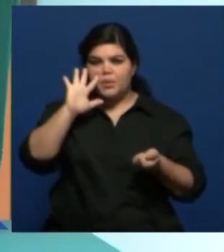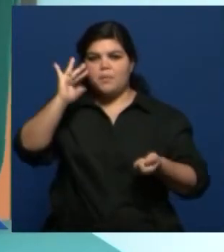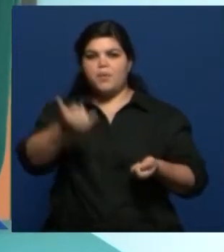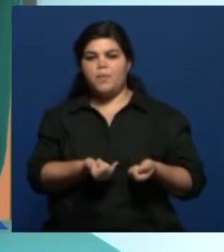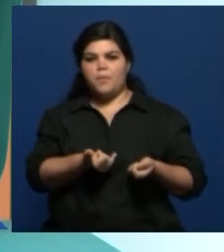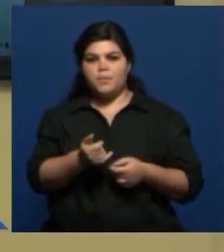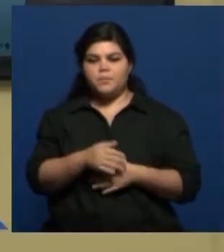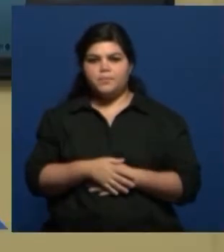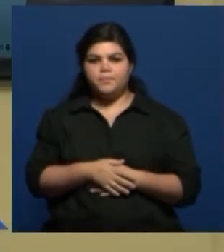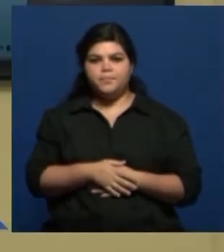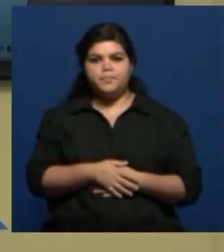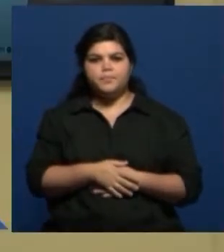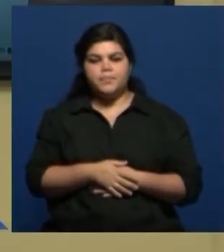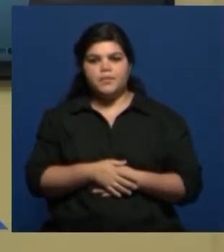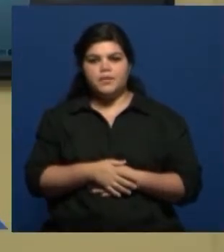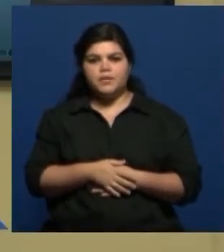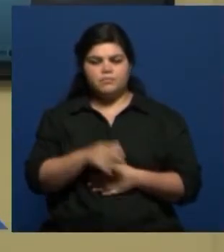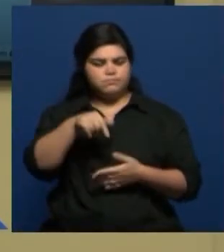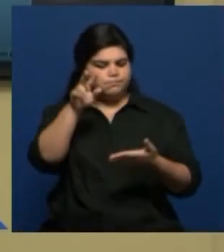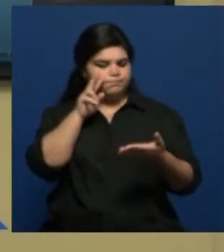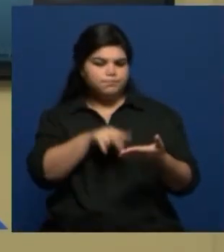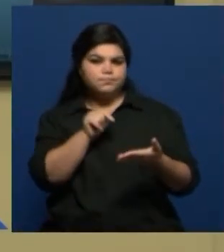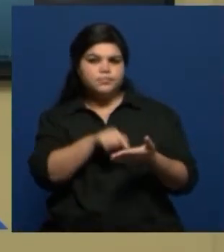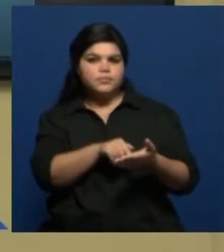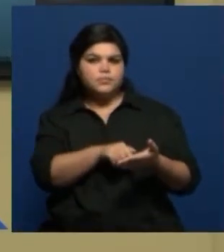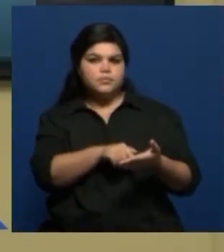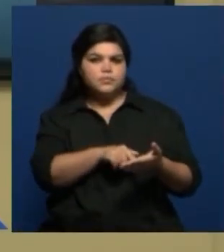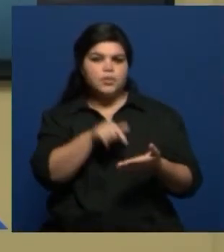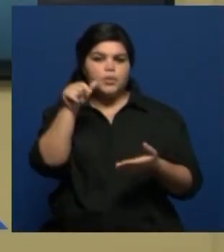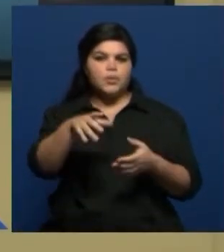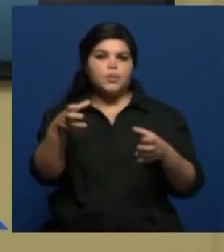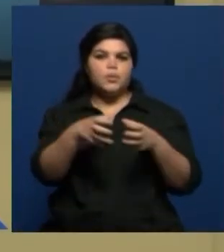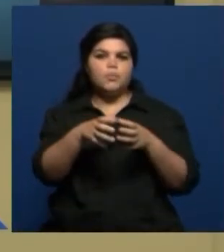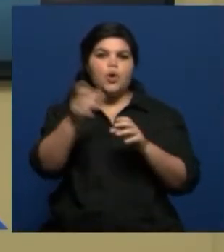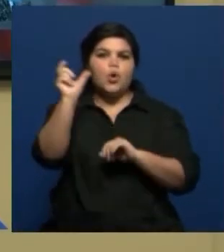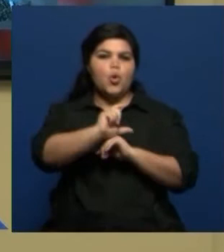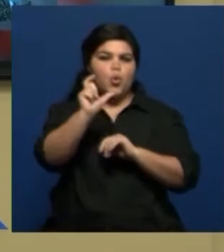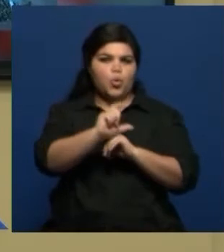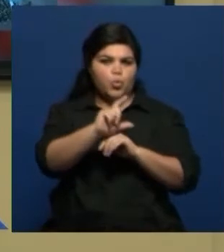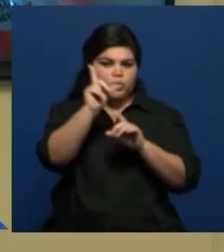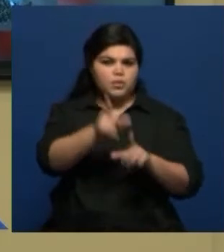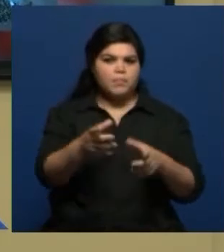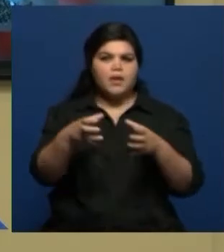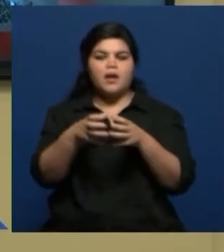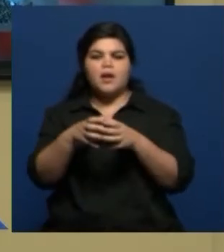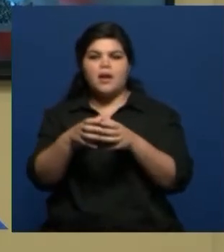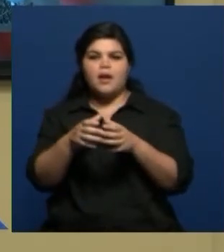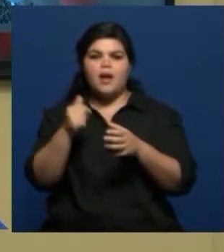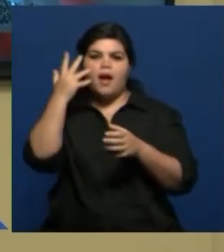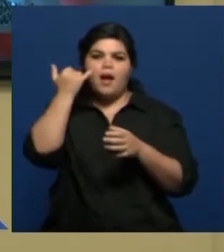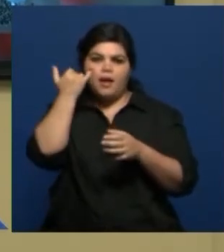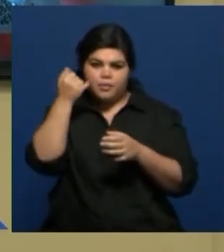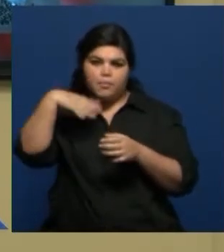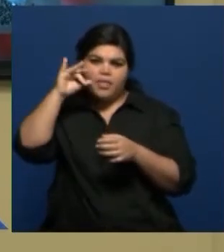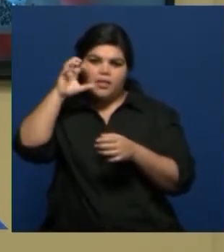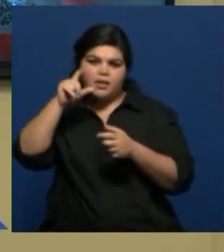abordar. Paola, acá estoy viendo que, por ejemplo, el dúo Nuevo Cuyo va a estar en el ciclo. Va a estar Hay Madera, que es Candome Fusión,